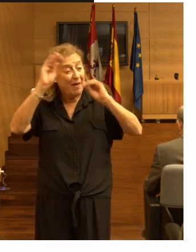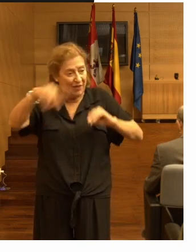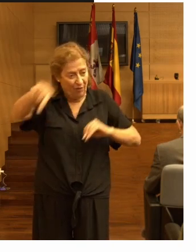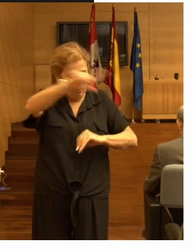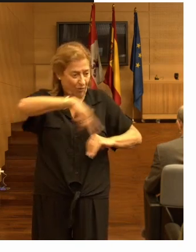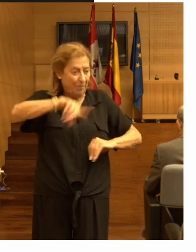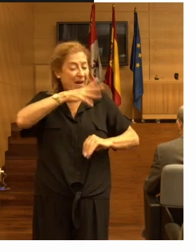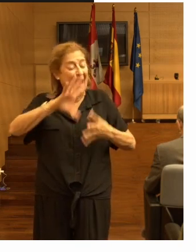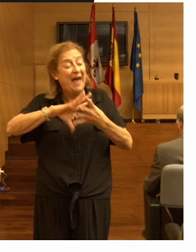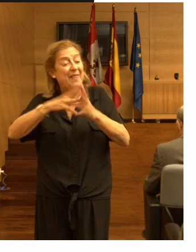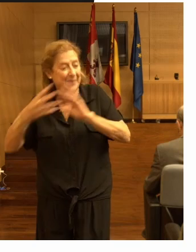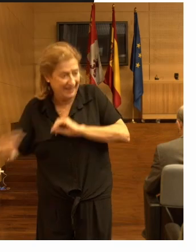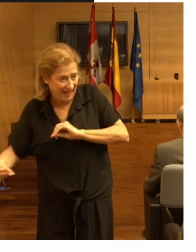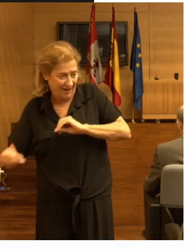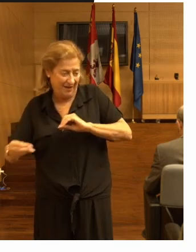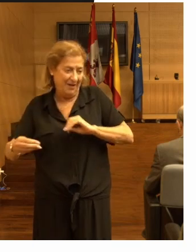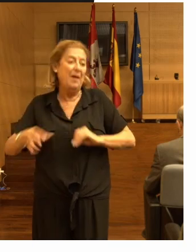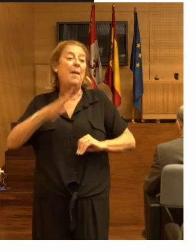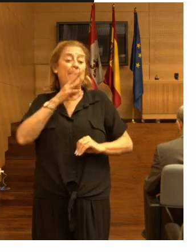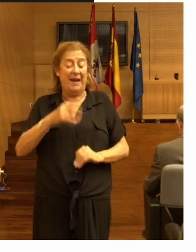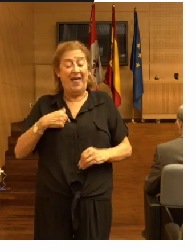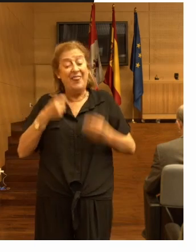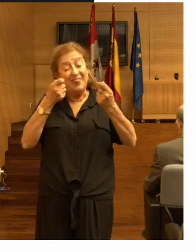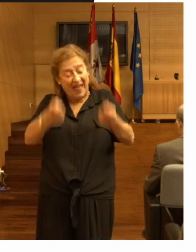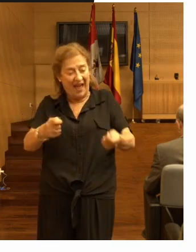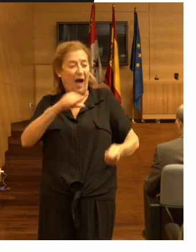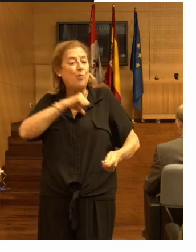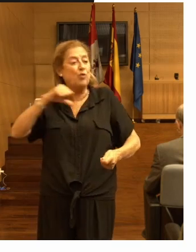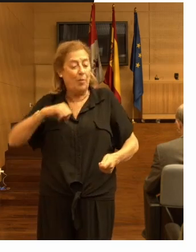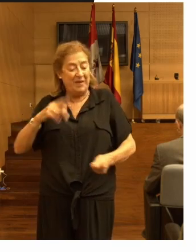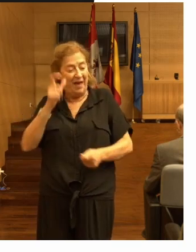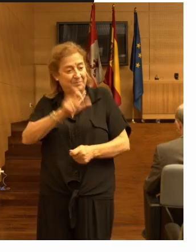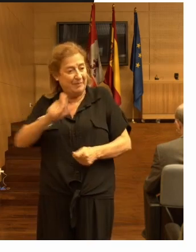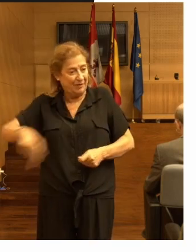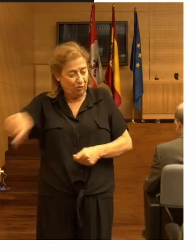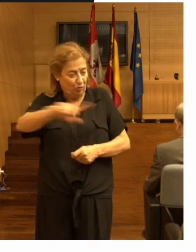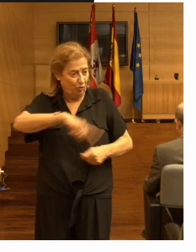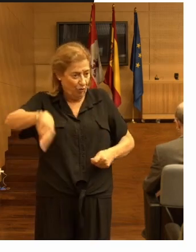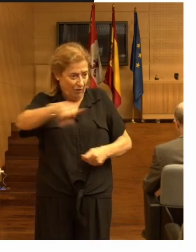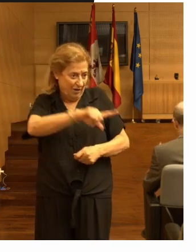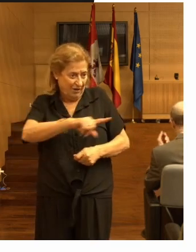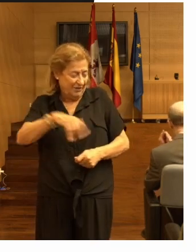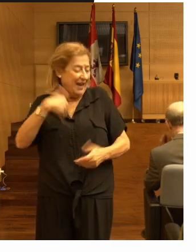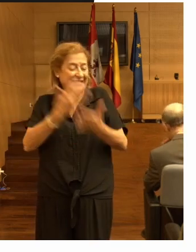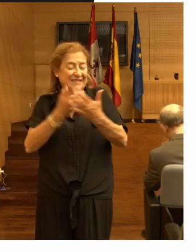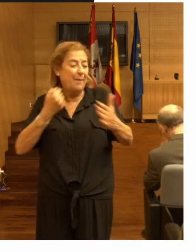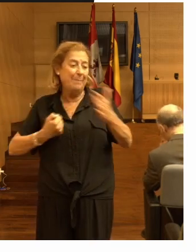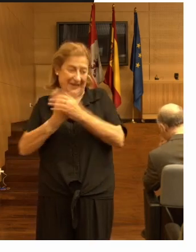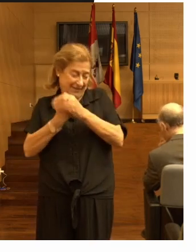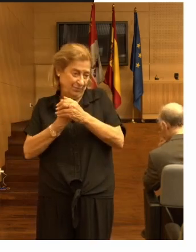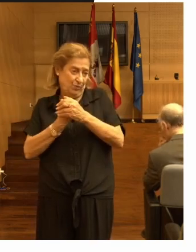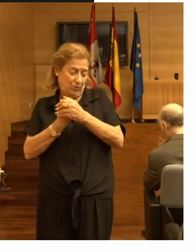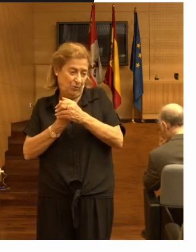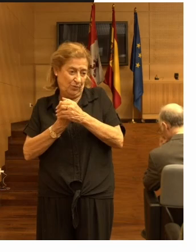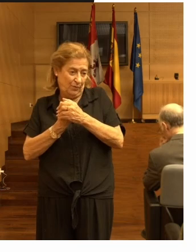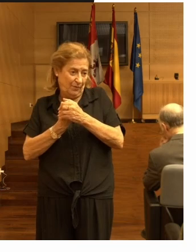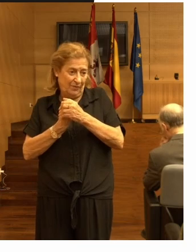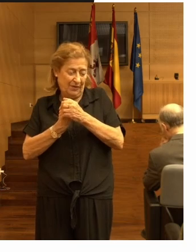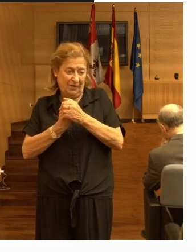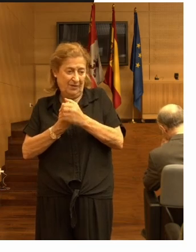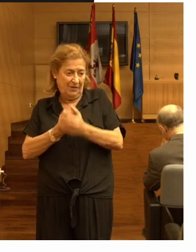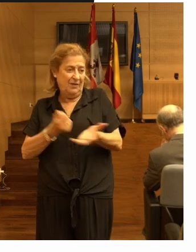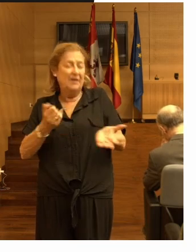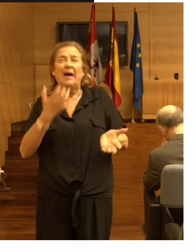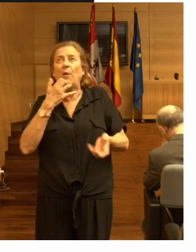adaptar las residencias para favorecer la autonomía de las personas hasta el máximo salvo en